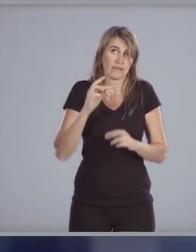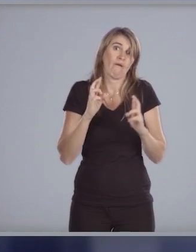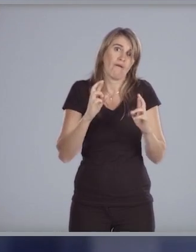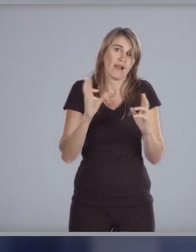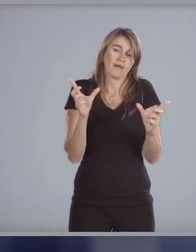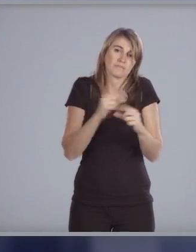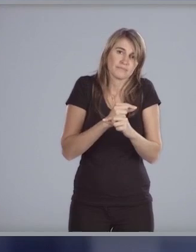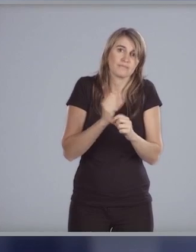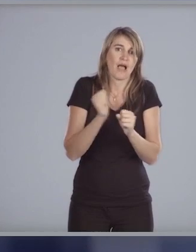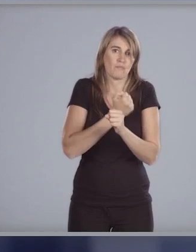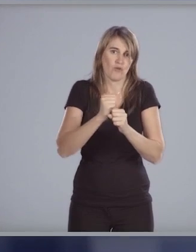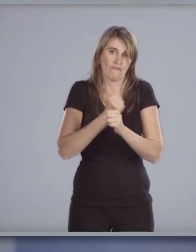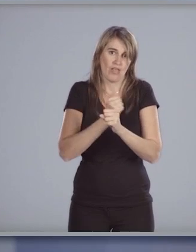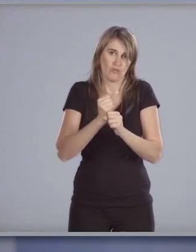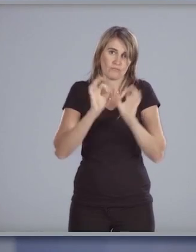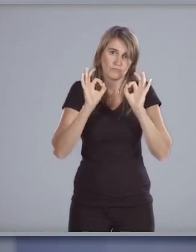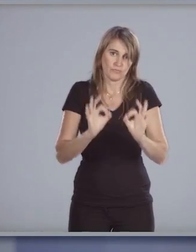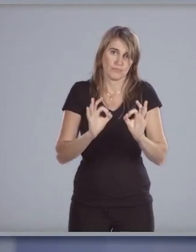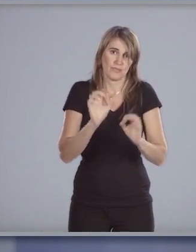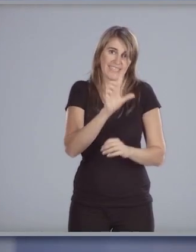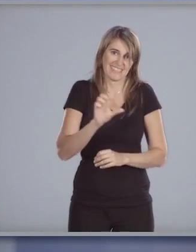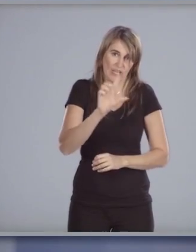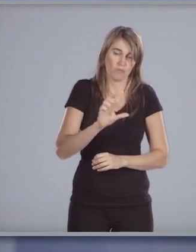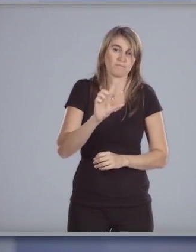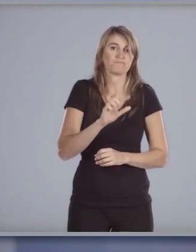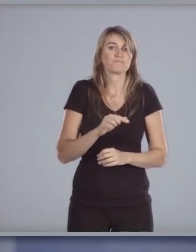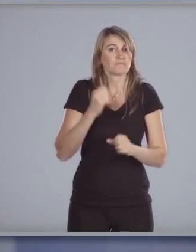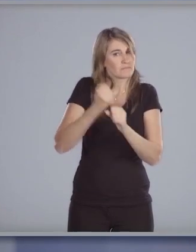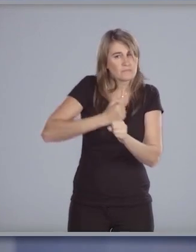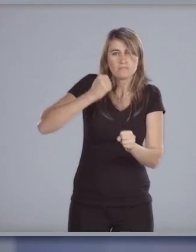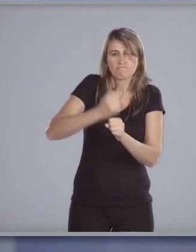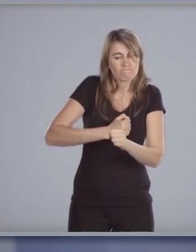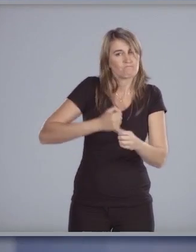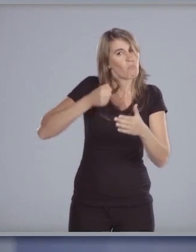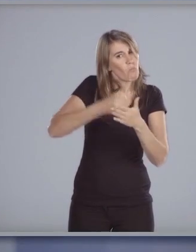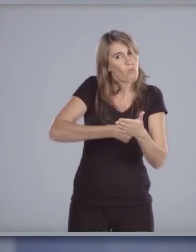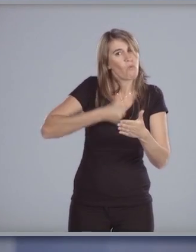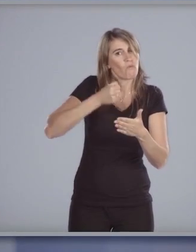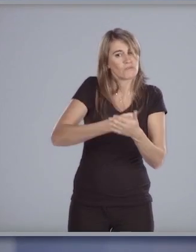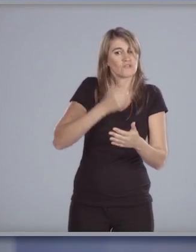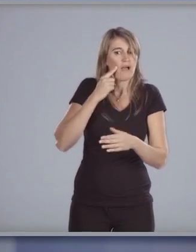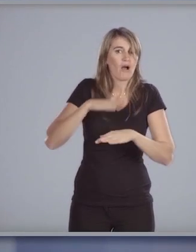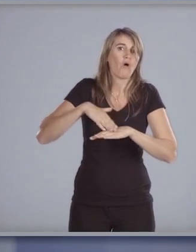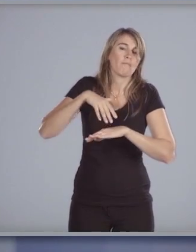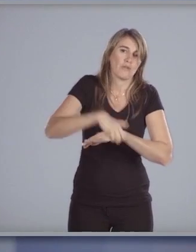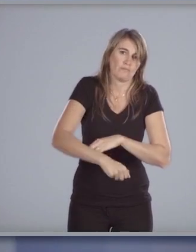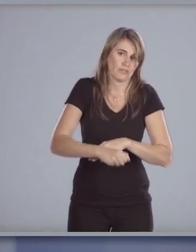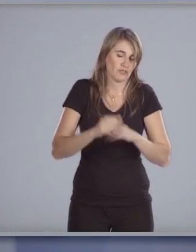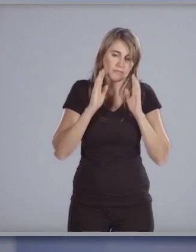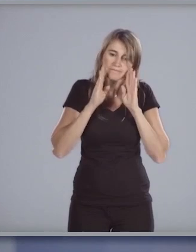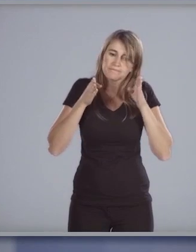de enseñanza media trabajaremos para cumplir ese compromiso fundamental